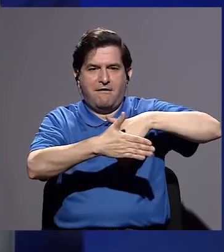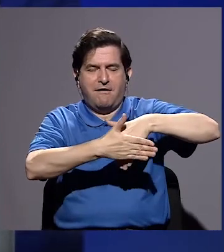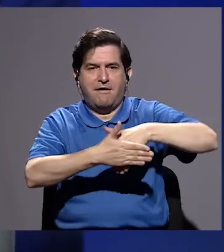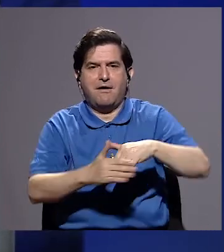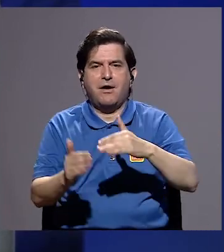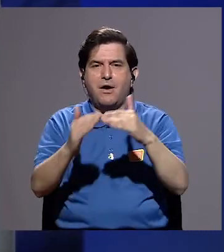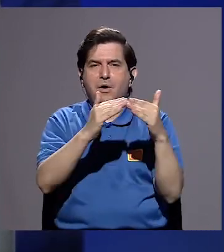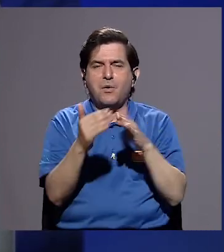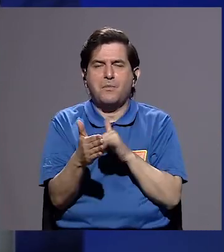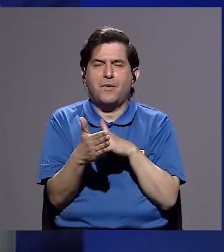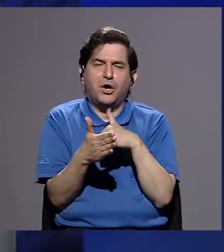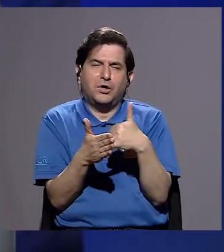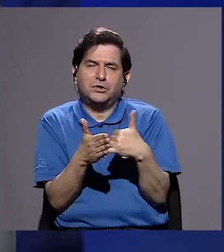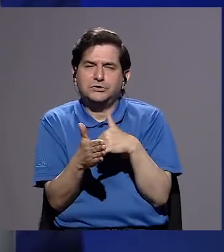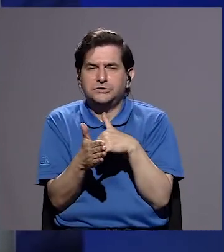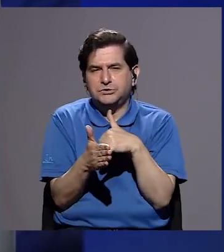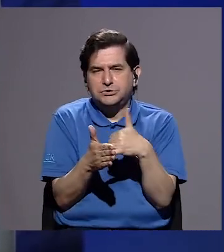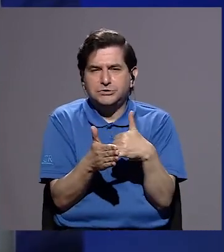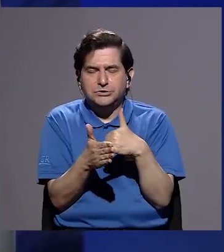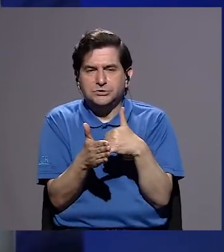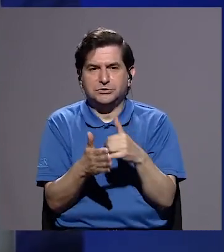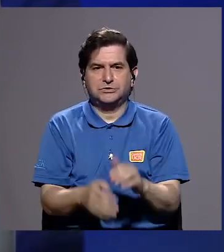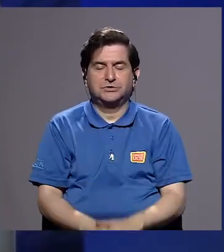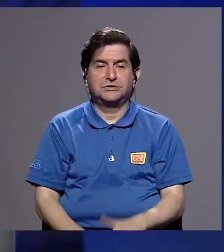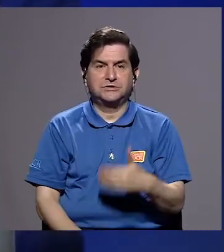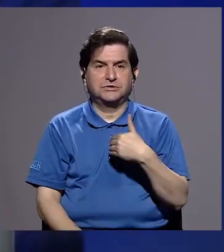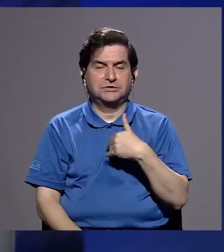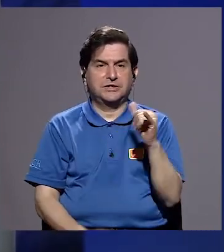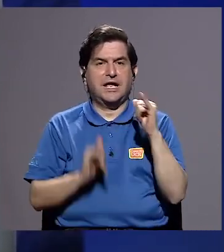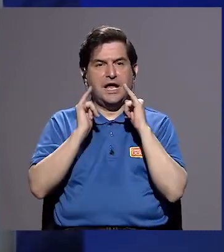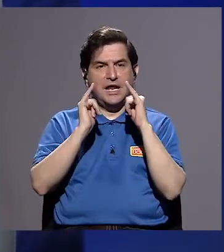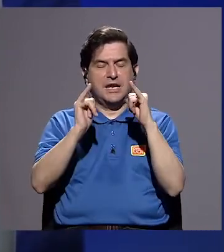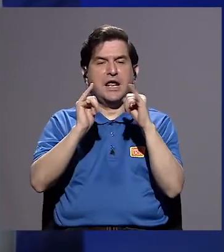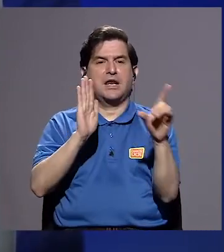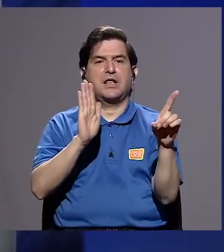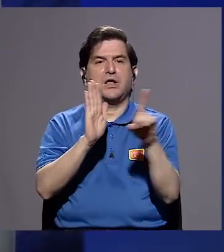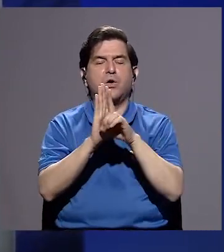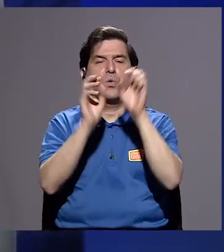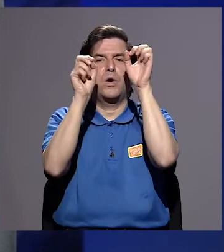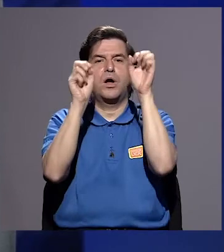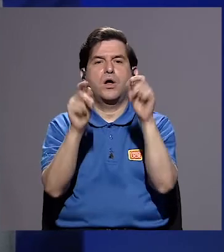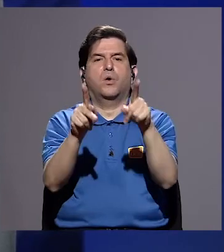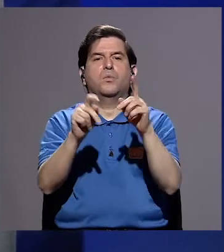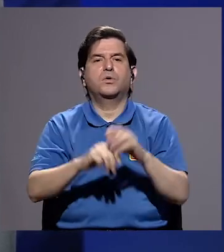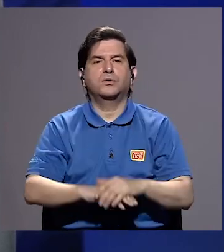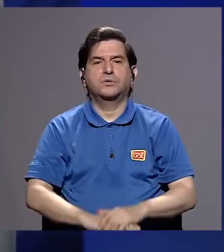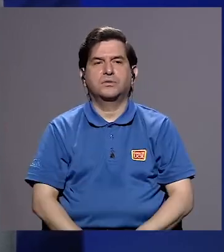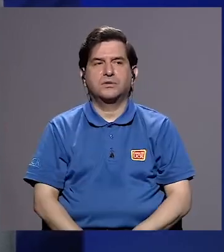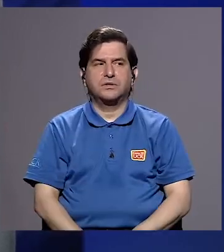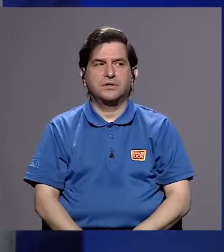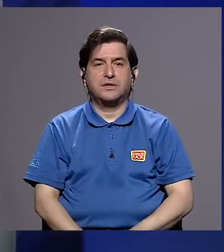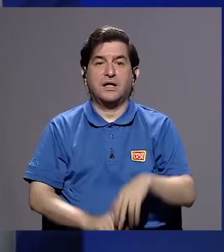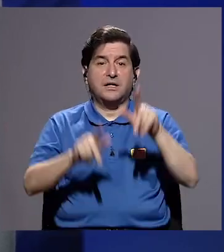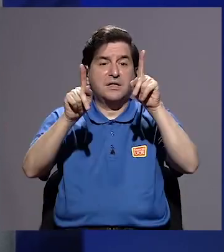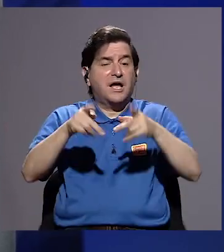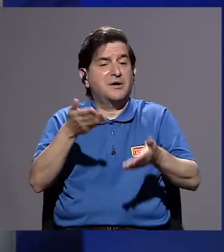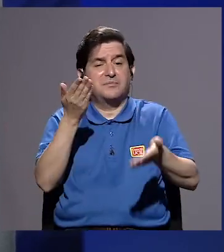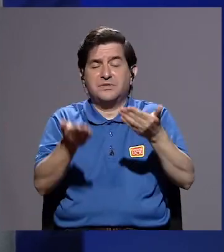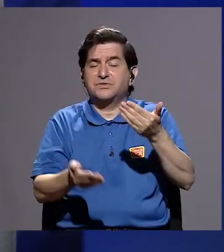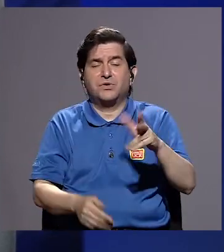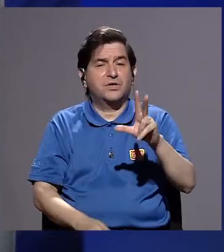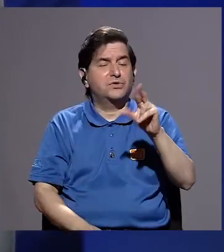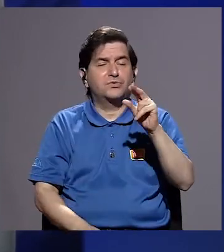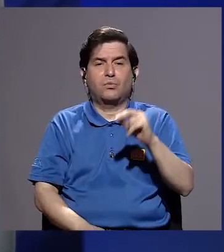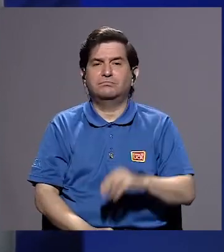poblaciones vulnerabilizadas tengan los mismos derechos y oportunidades que quienes no lo